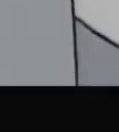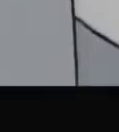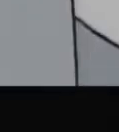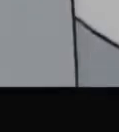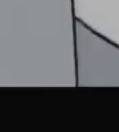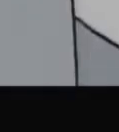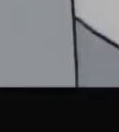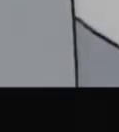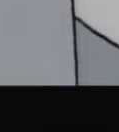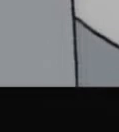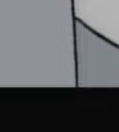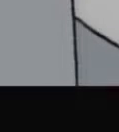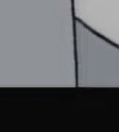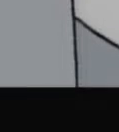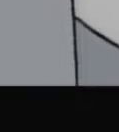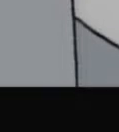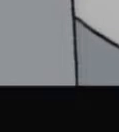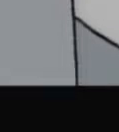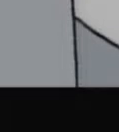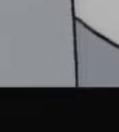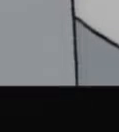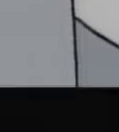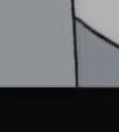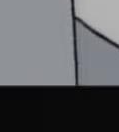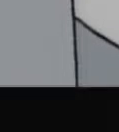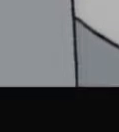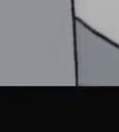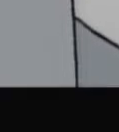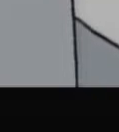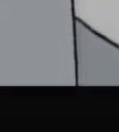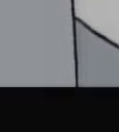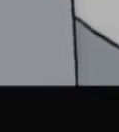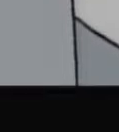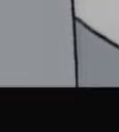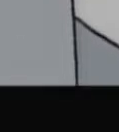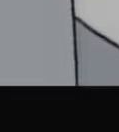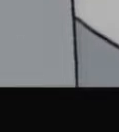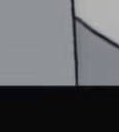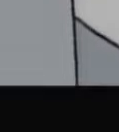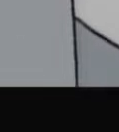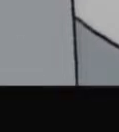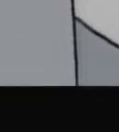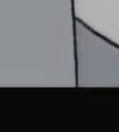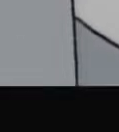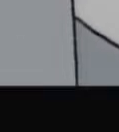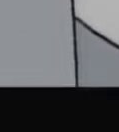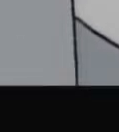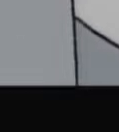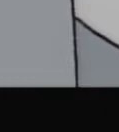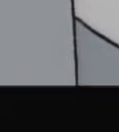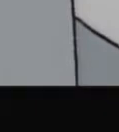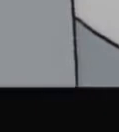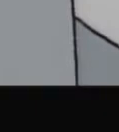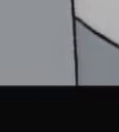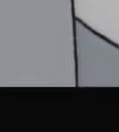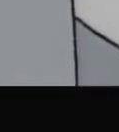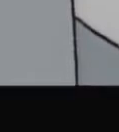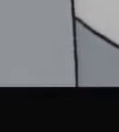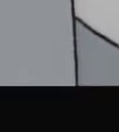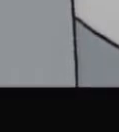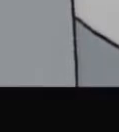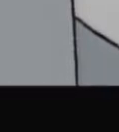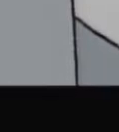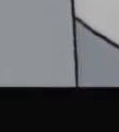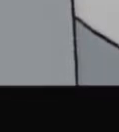Por ningún motivo nos tocamos la cara con las manos y nos quedamos en casa para evitar más contagios. Si nos